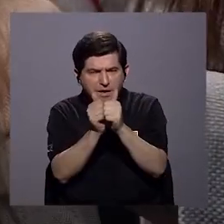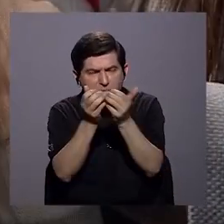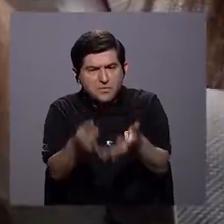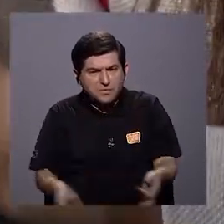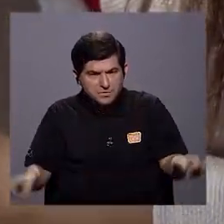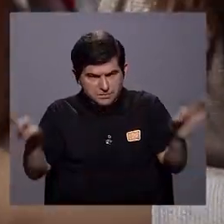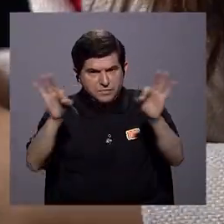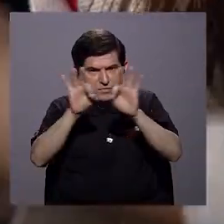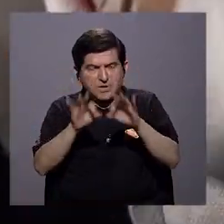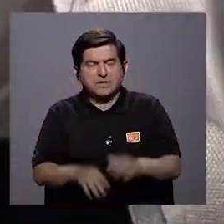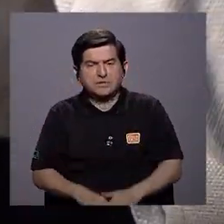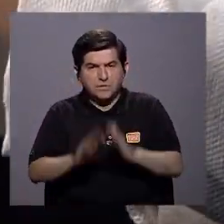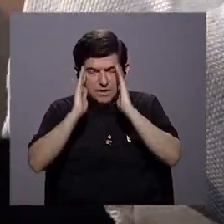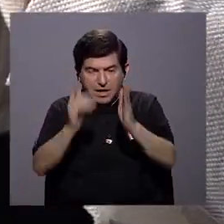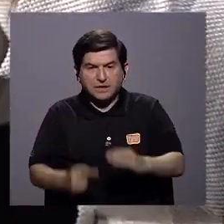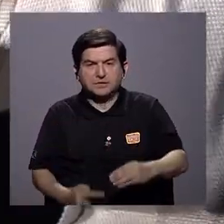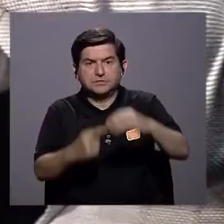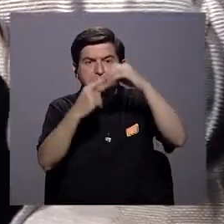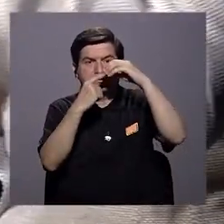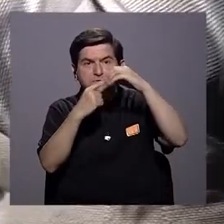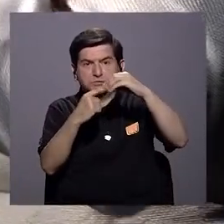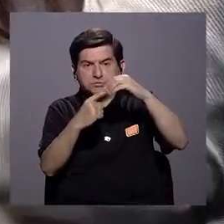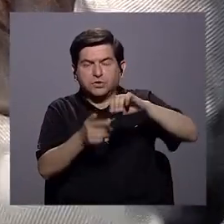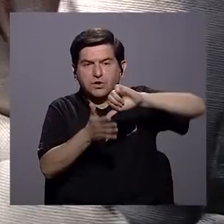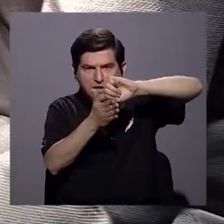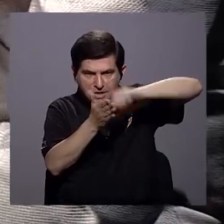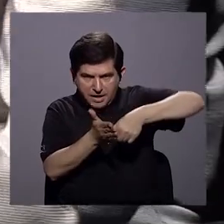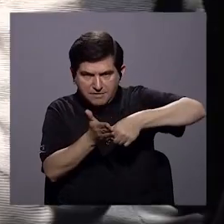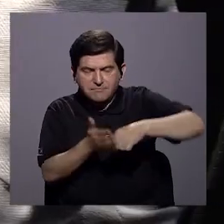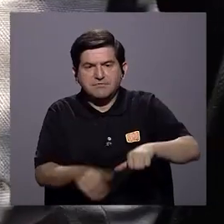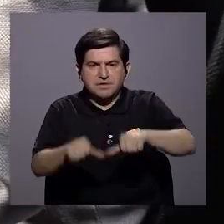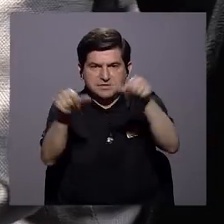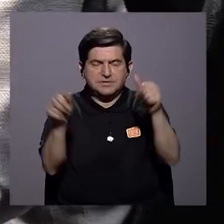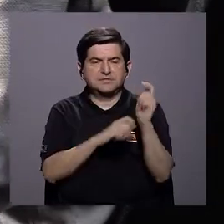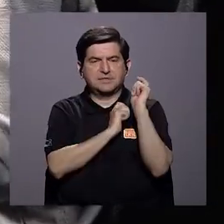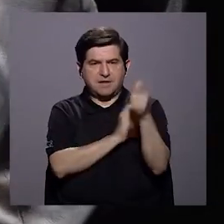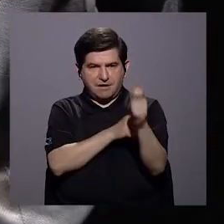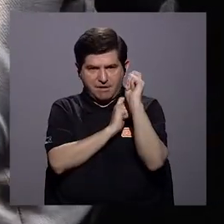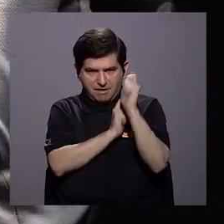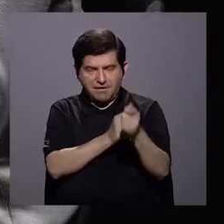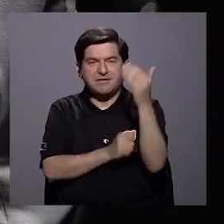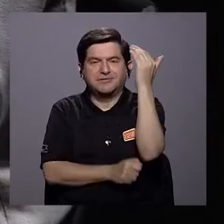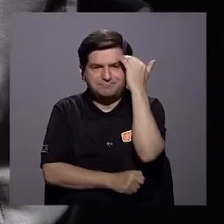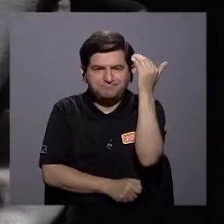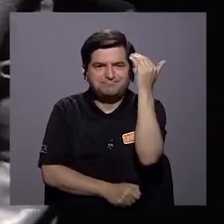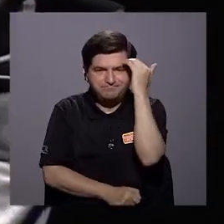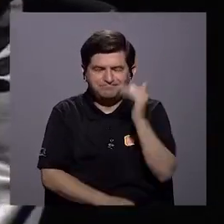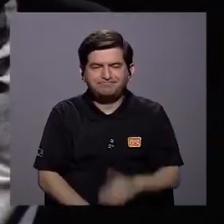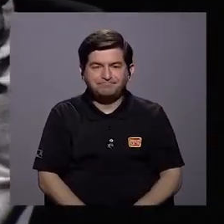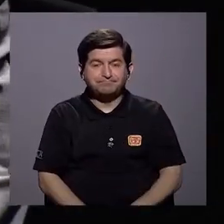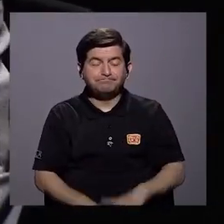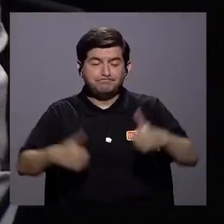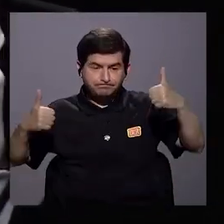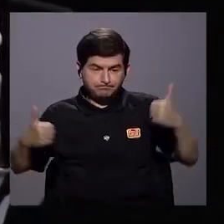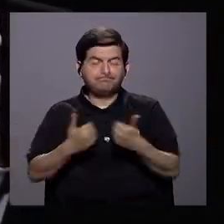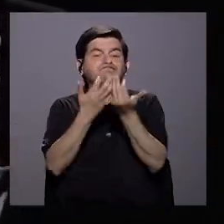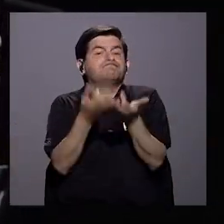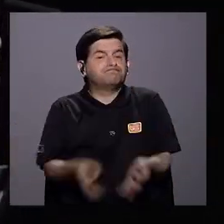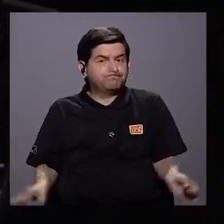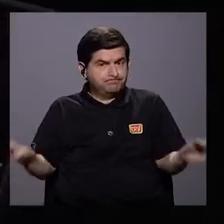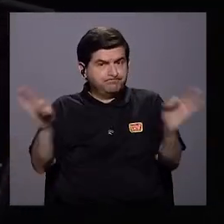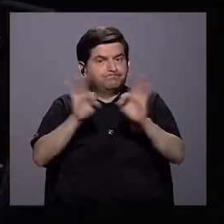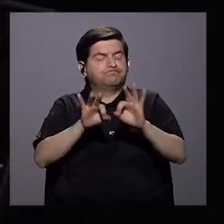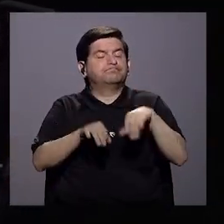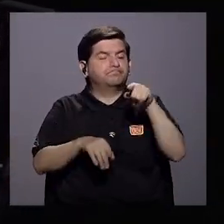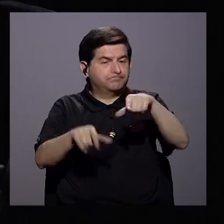forma significativa, incluso priorizando, haciendo un énfasis especial en el sector pesquero que también sabemos que nos implica retos importantes